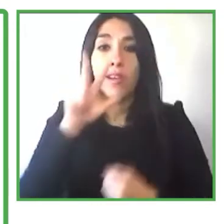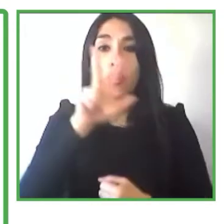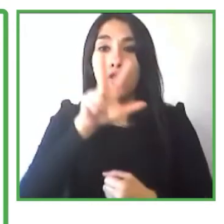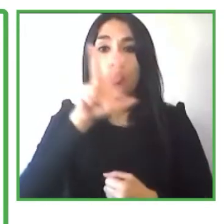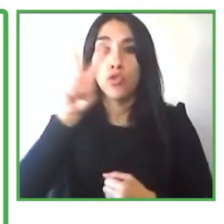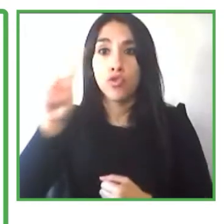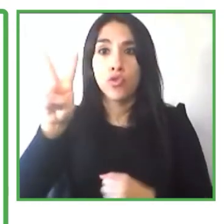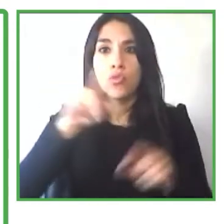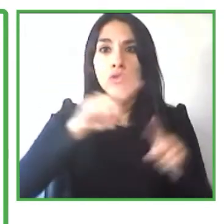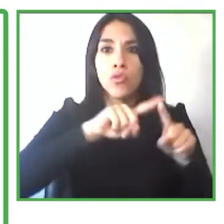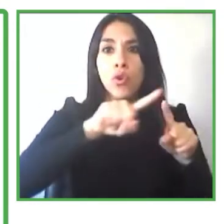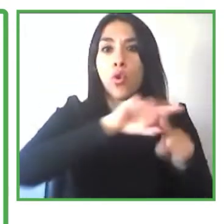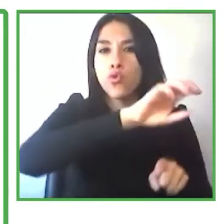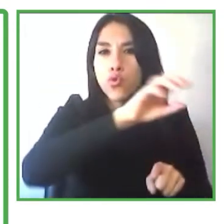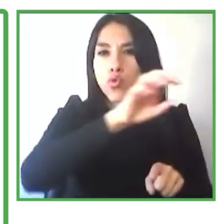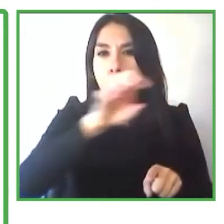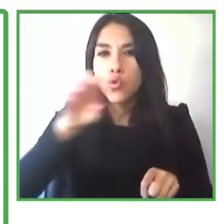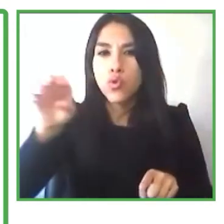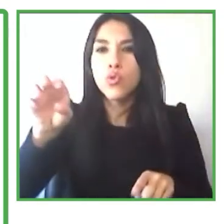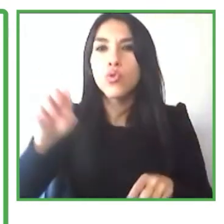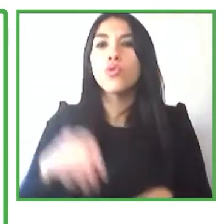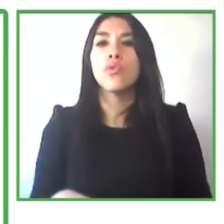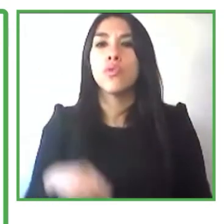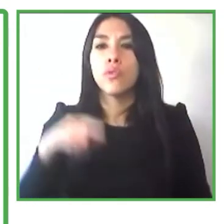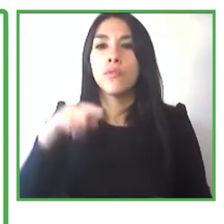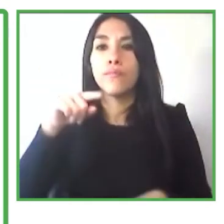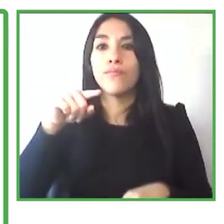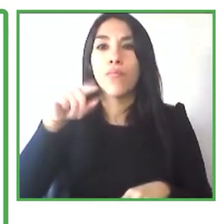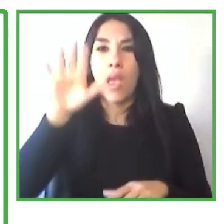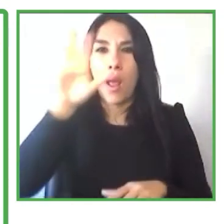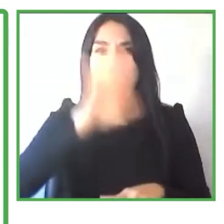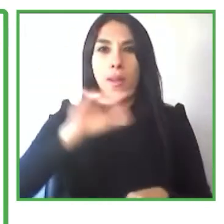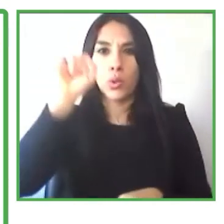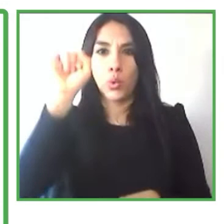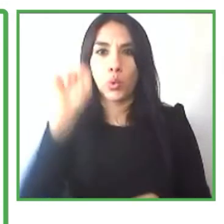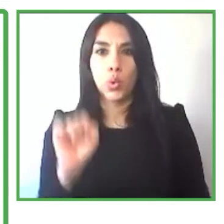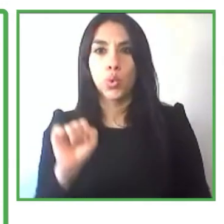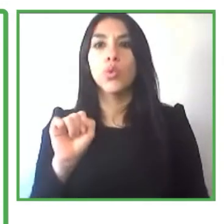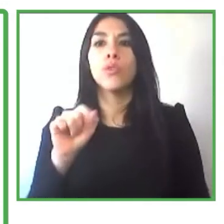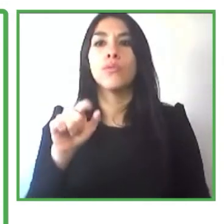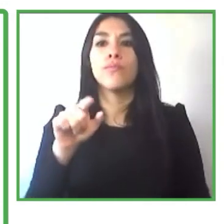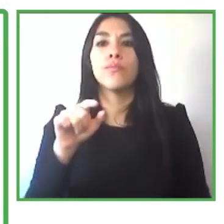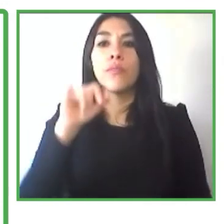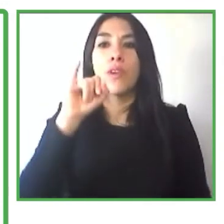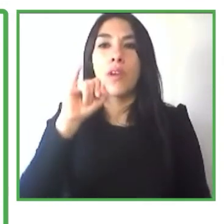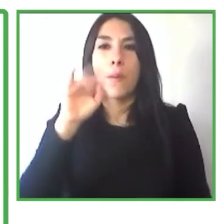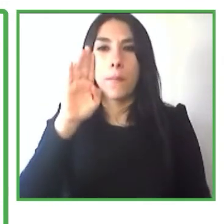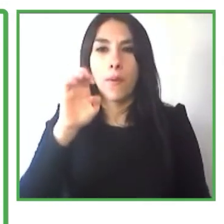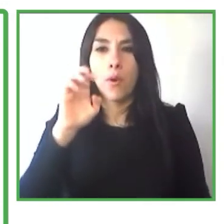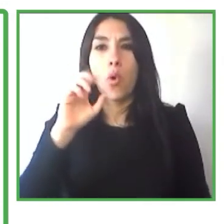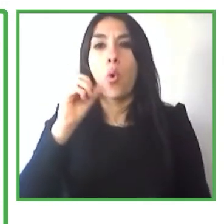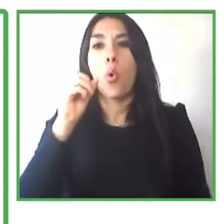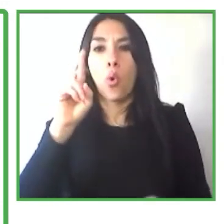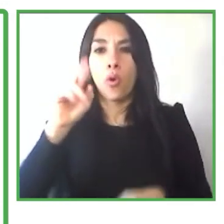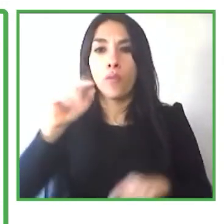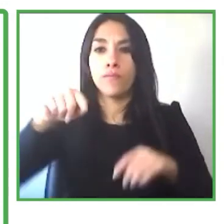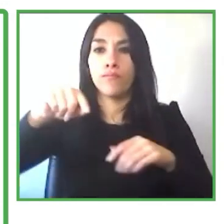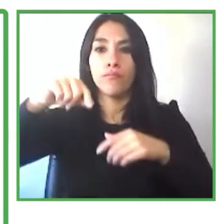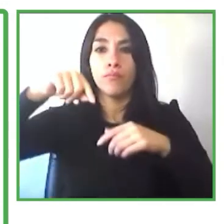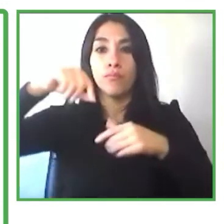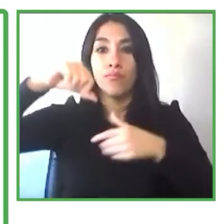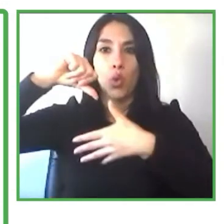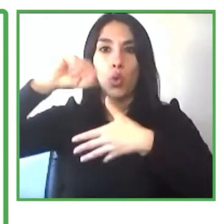que es la red iberoamericana de empresas inclusivas y además de estas redes nacionales e internacionales tenemos nuevas